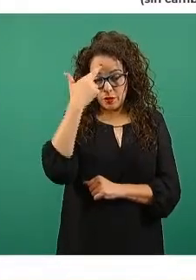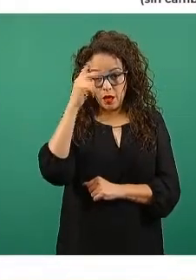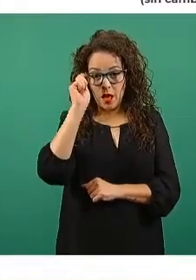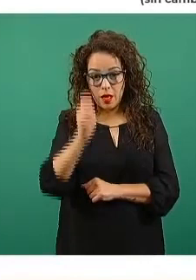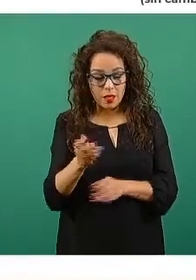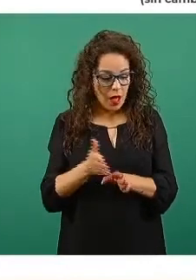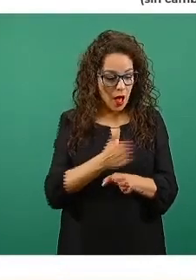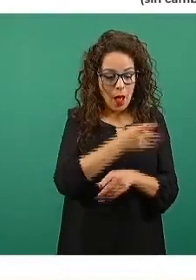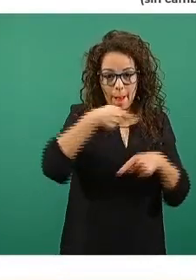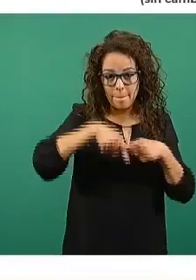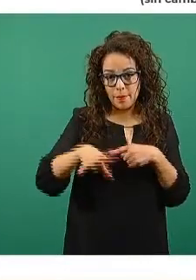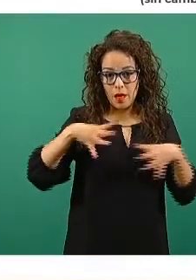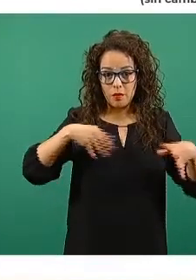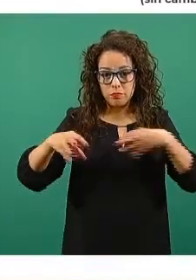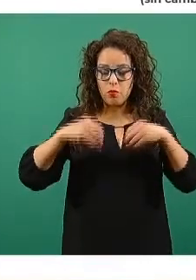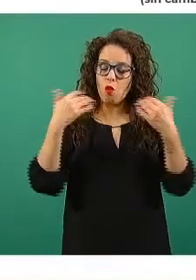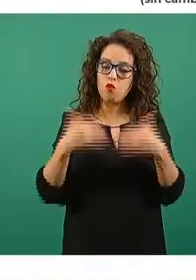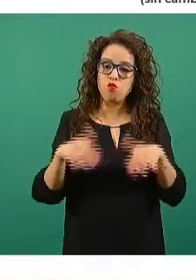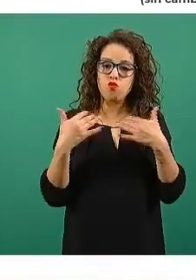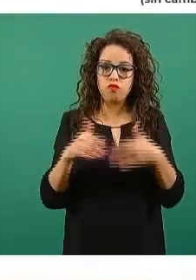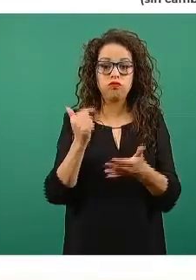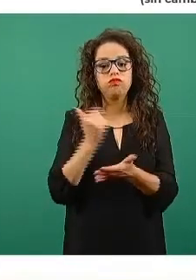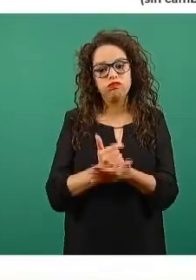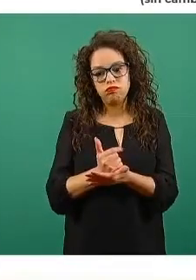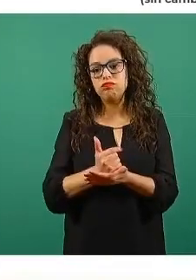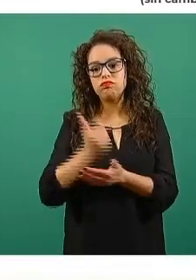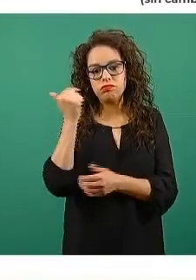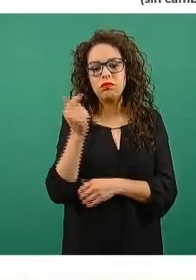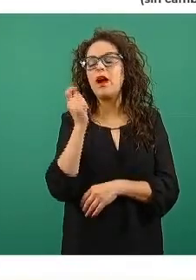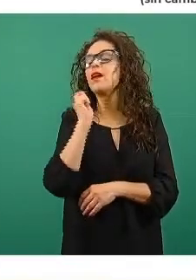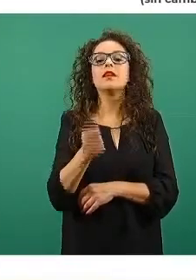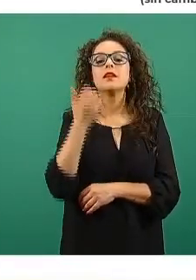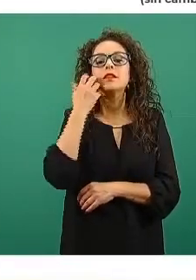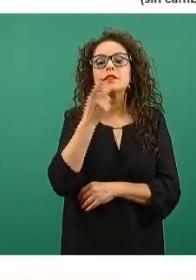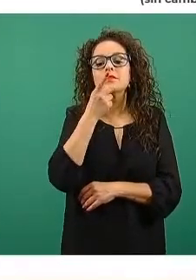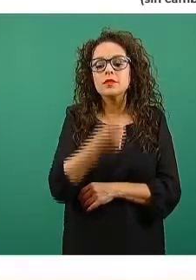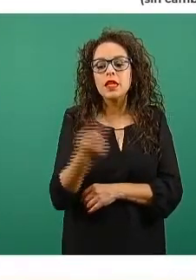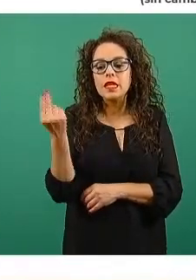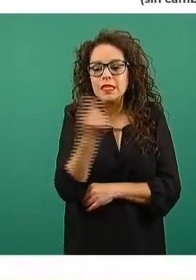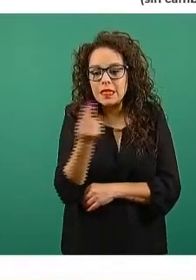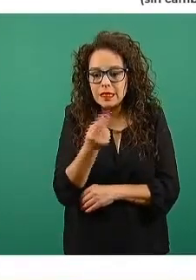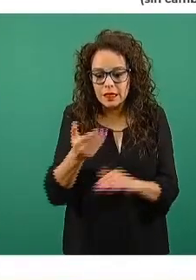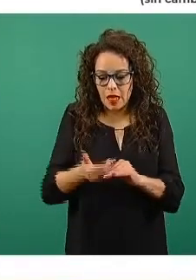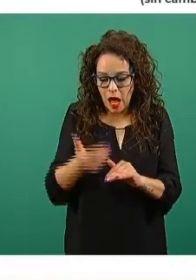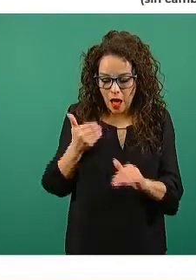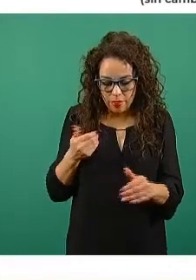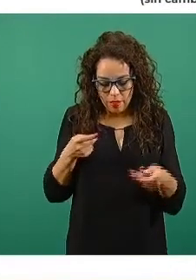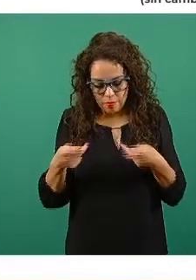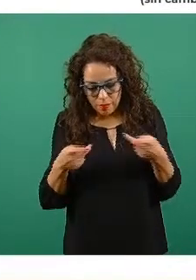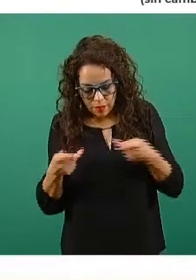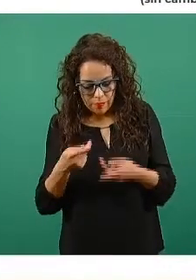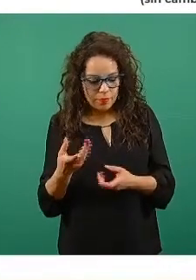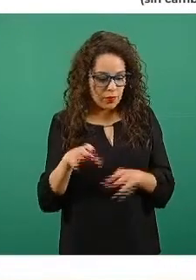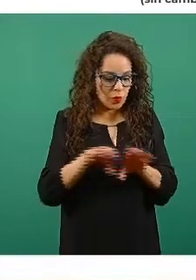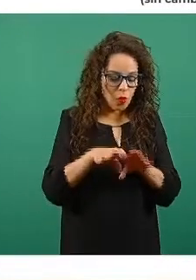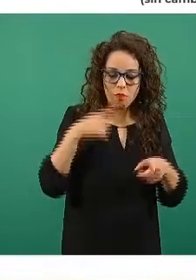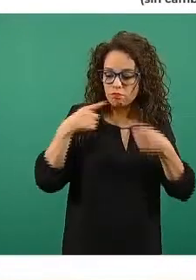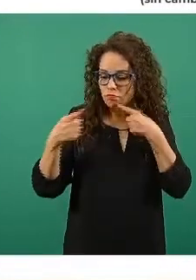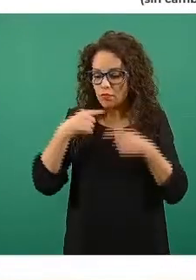sumamente el detalle de que tenemos que hacer acciones para evitar la transmisión